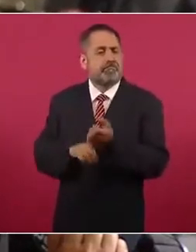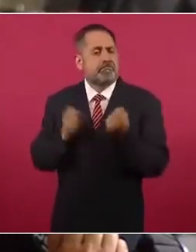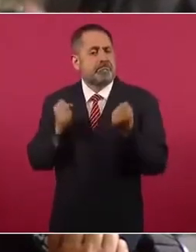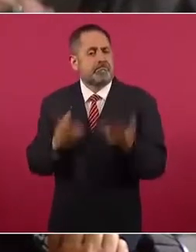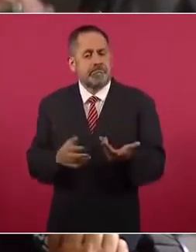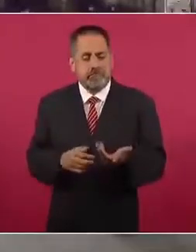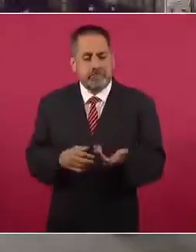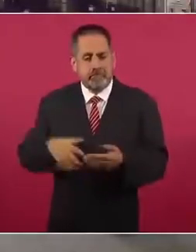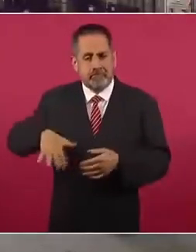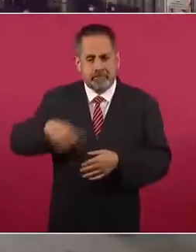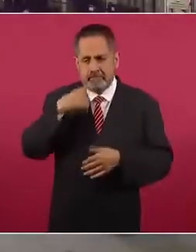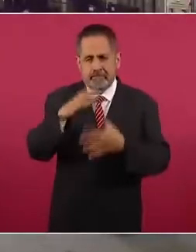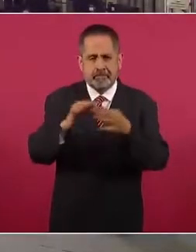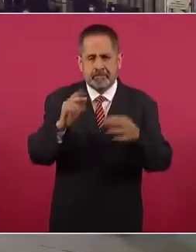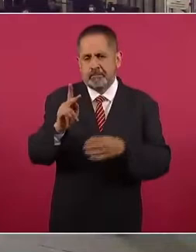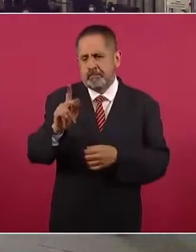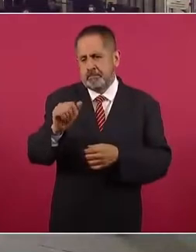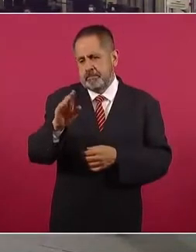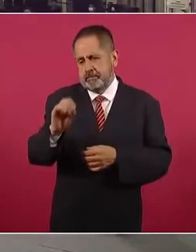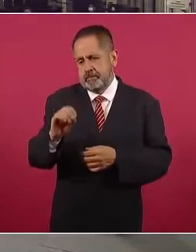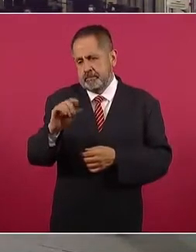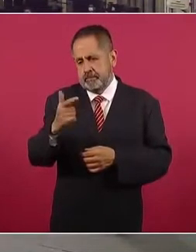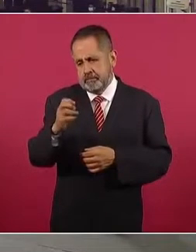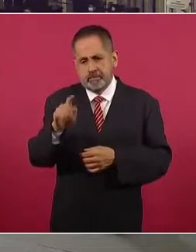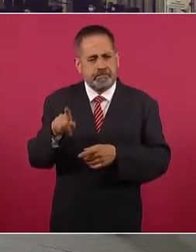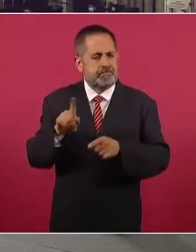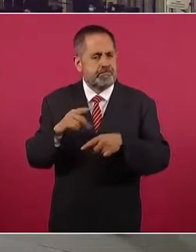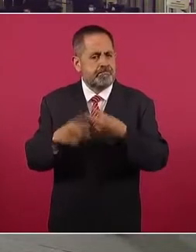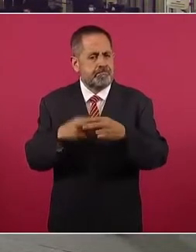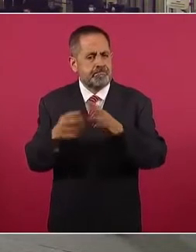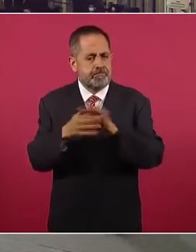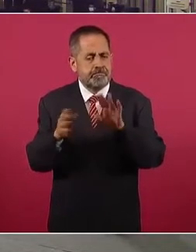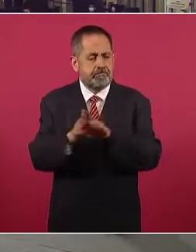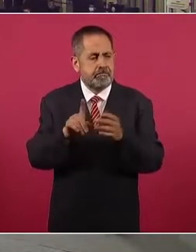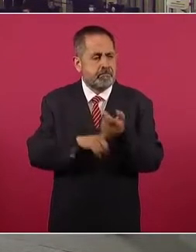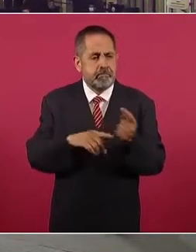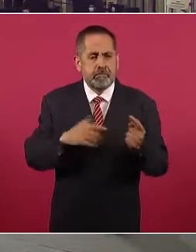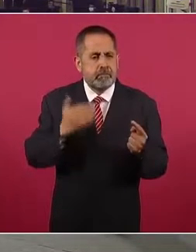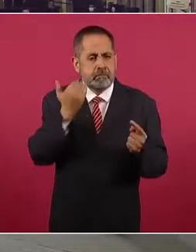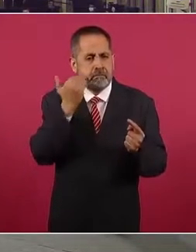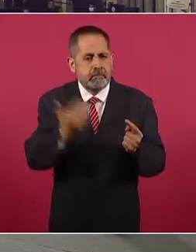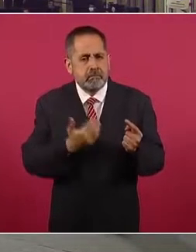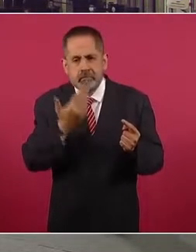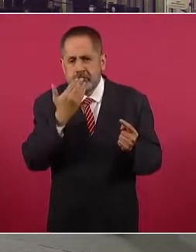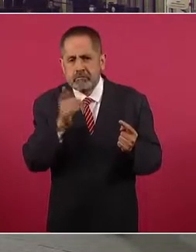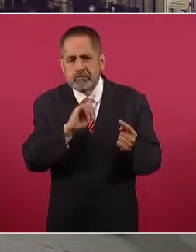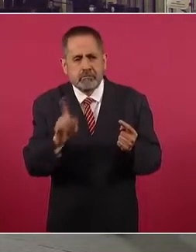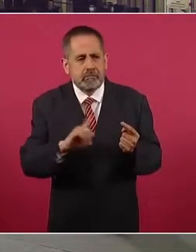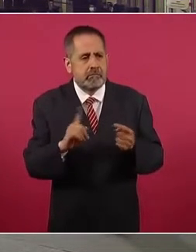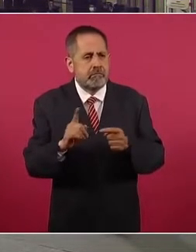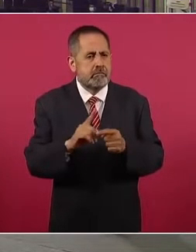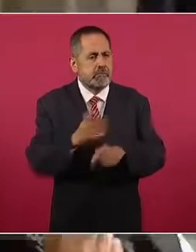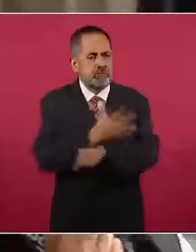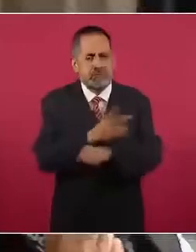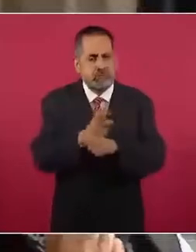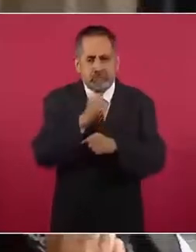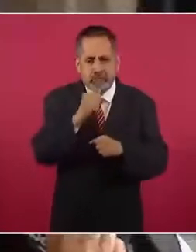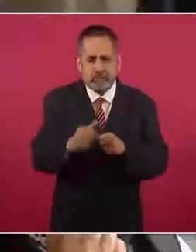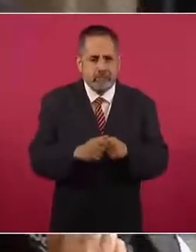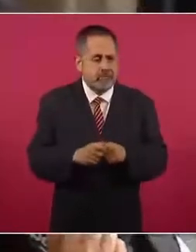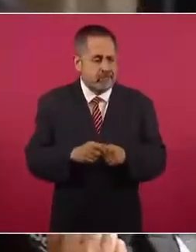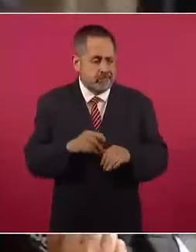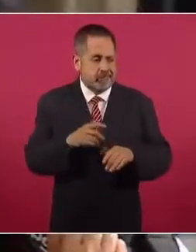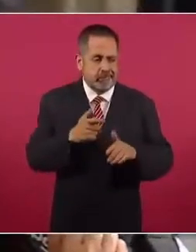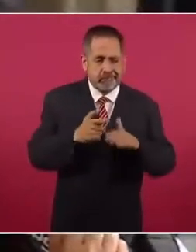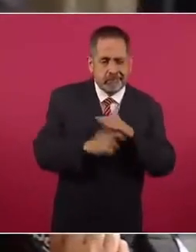sabemos y como ya lo explicaba también Pablo Gómez, mediante situaciones irregulares, mediante estas, pues más que prestan hombres,